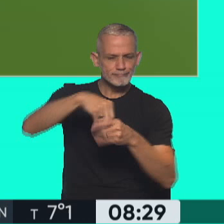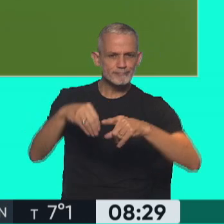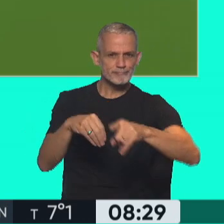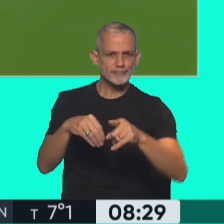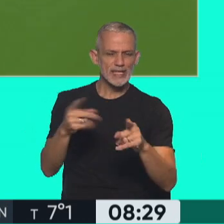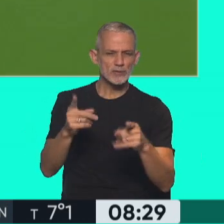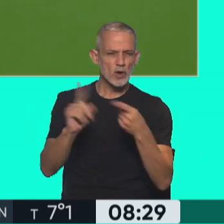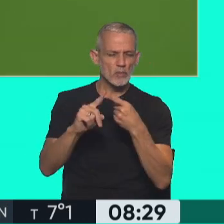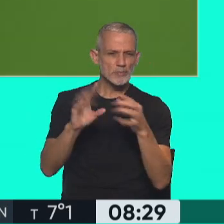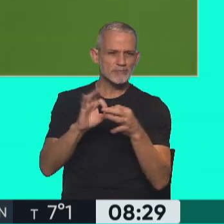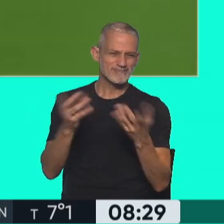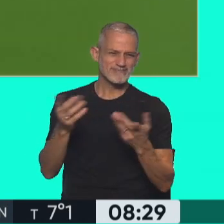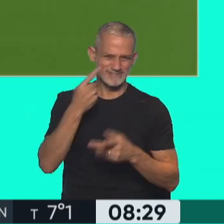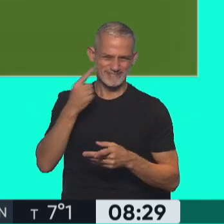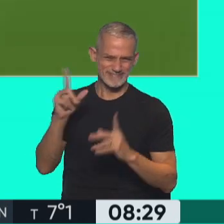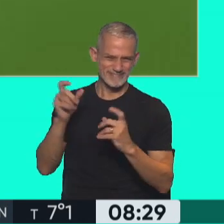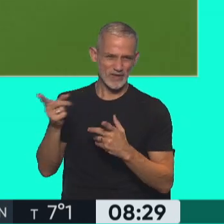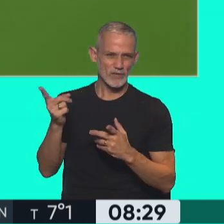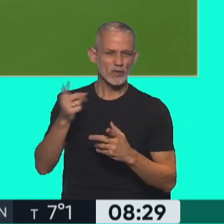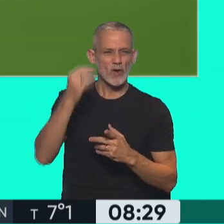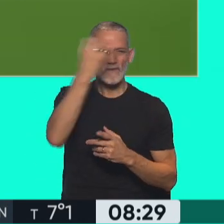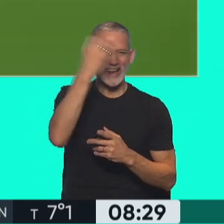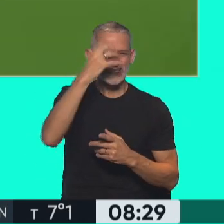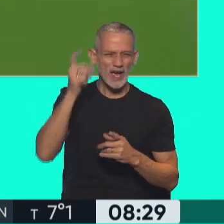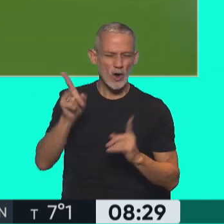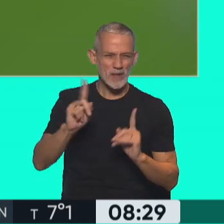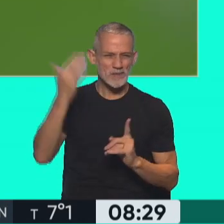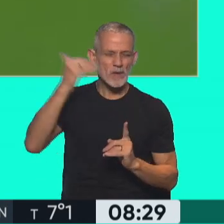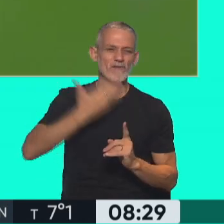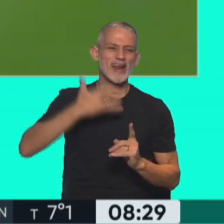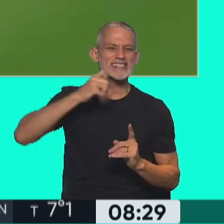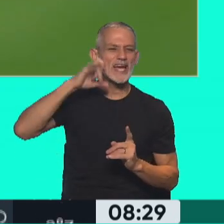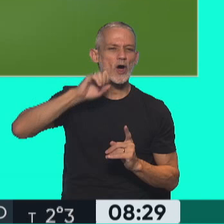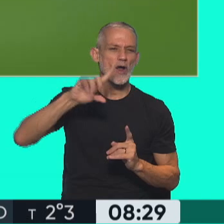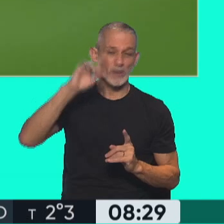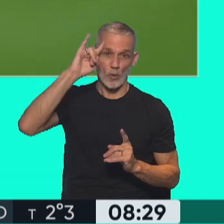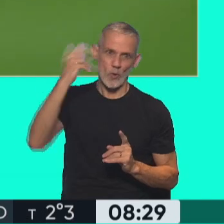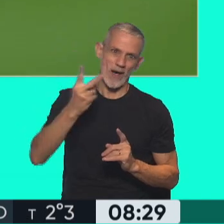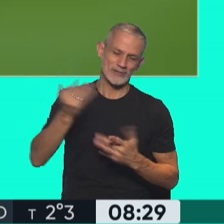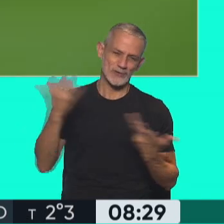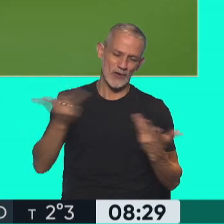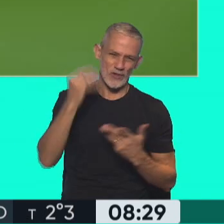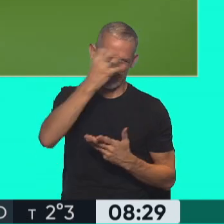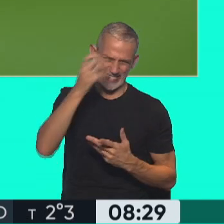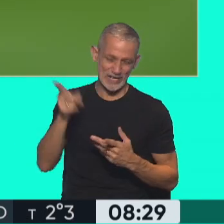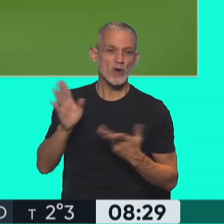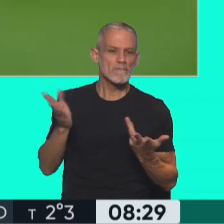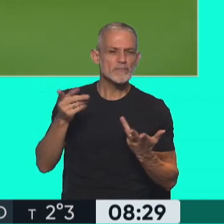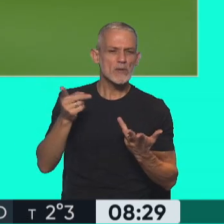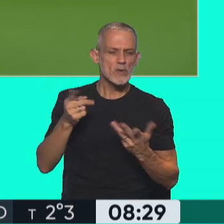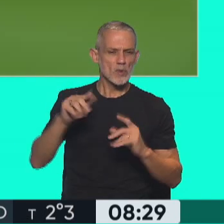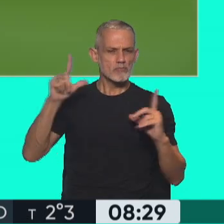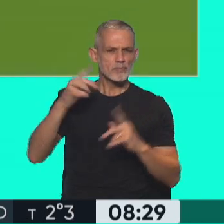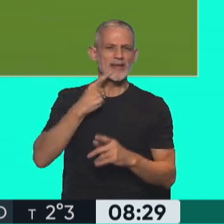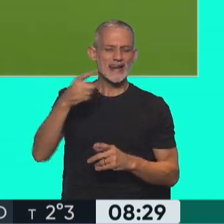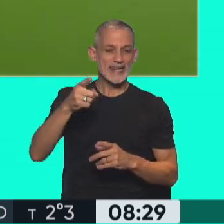acá la relación tiene que ver con eso Francescoli, que lo conoce de años, siendo un gallo ambos, y demás, hombre protagonista en el fútbol de